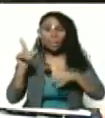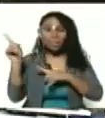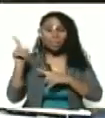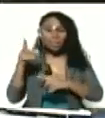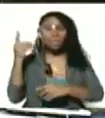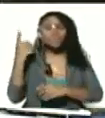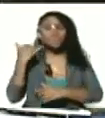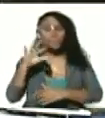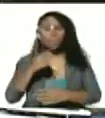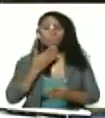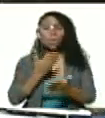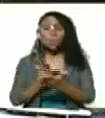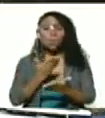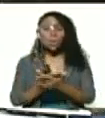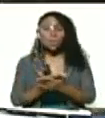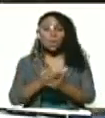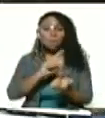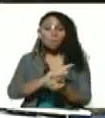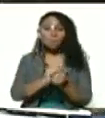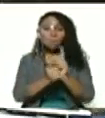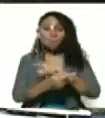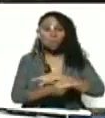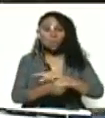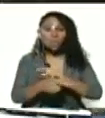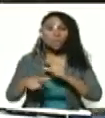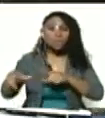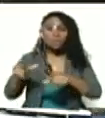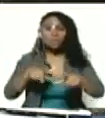Inclusive me propusieron cambiar la sede.